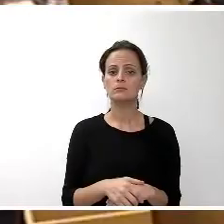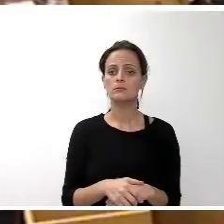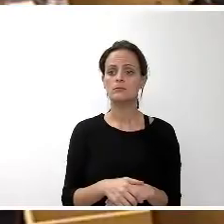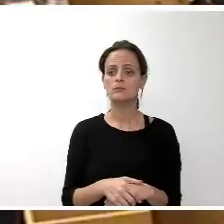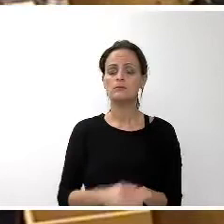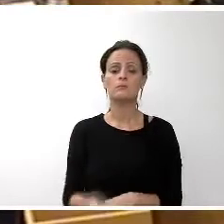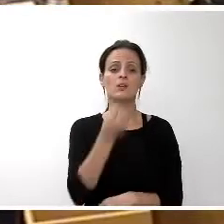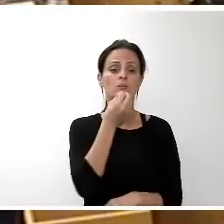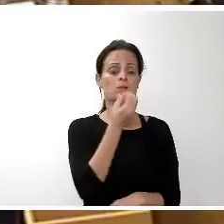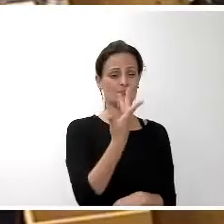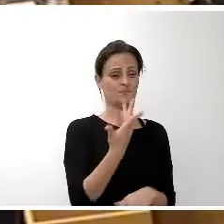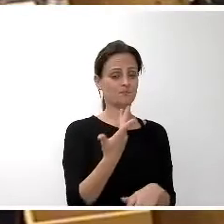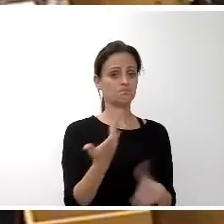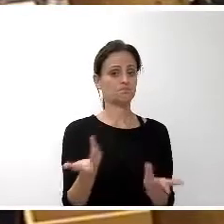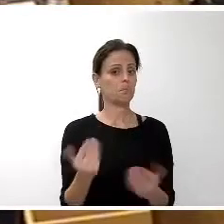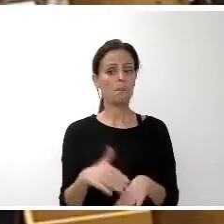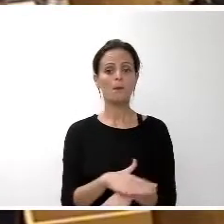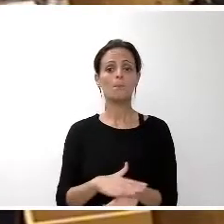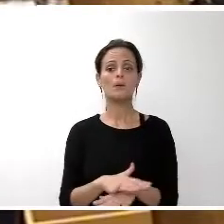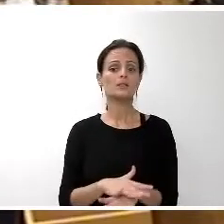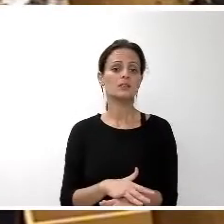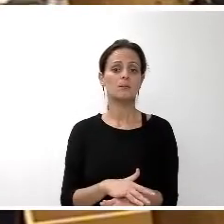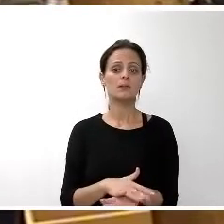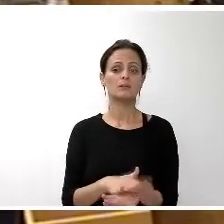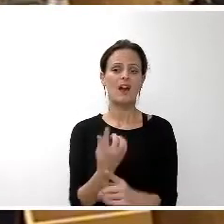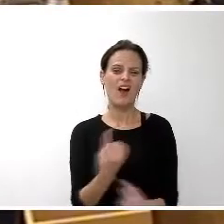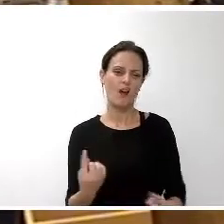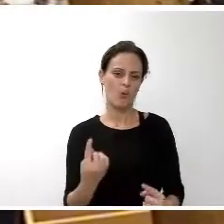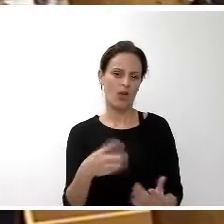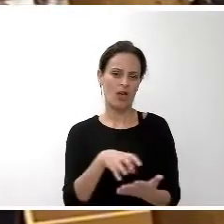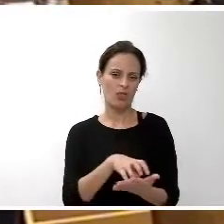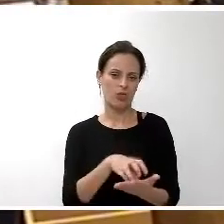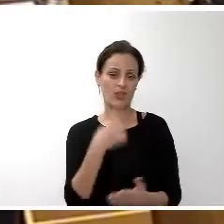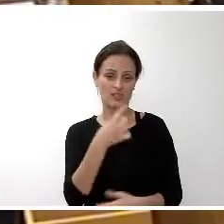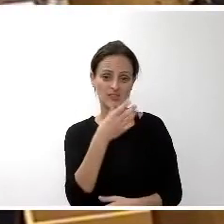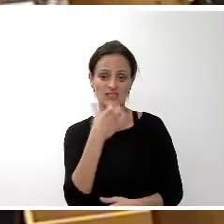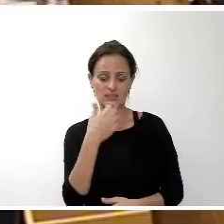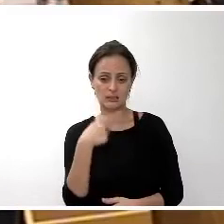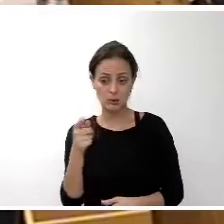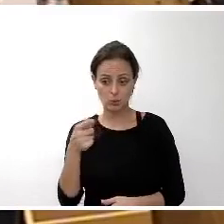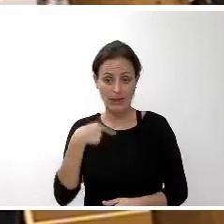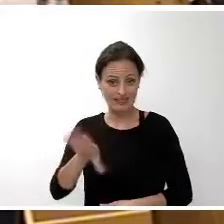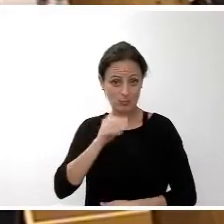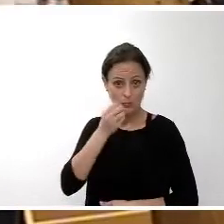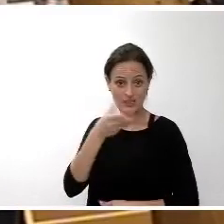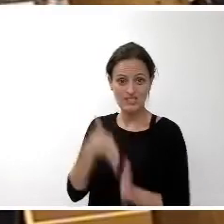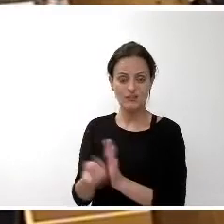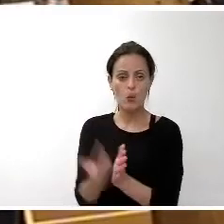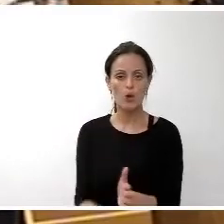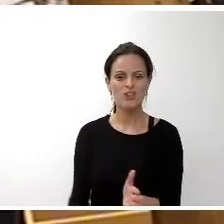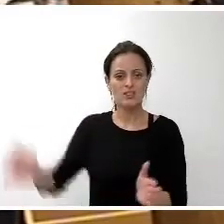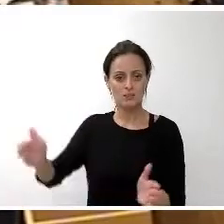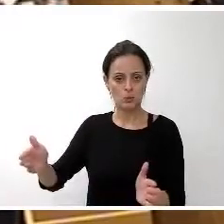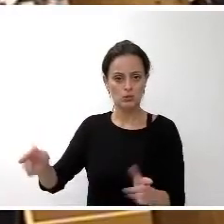Bueno, básicamente es para plantear algunas dudas. Si no tenemos malentendido, este es un depósito municipal que, por falta de